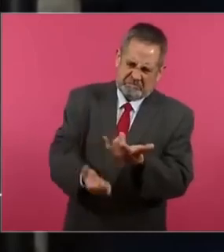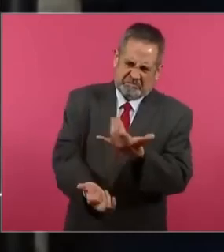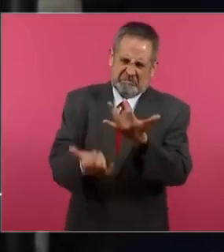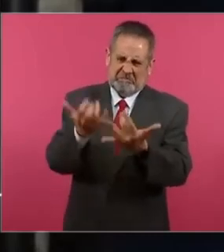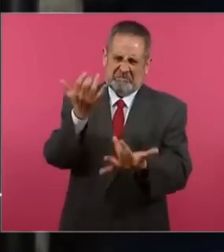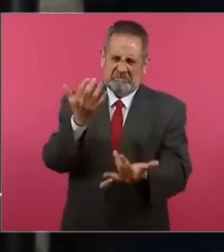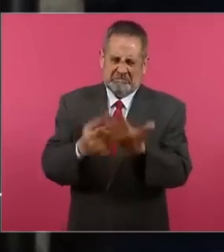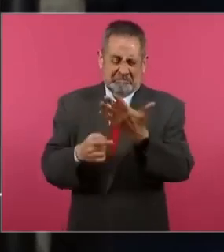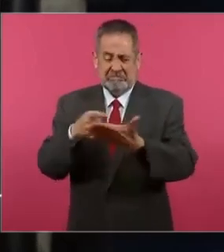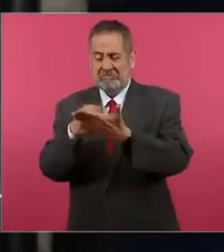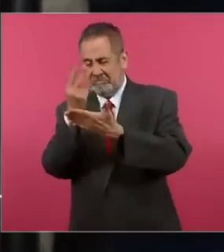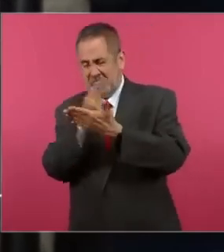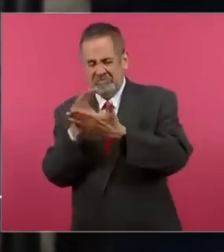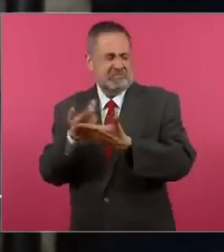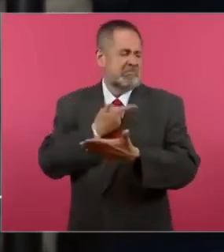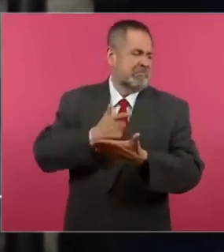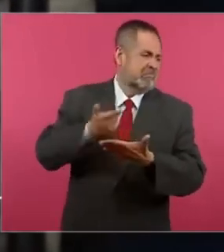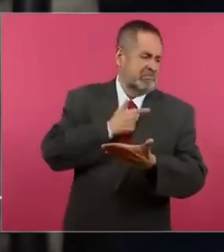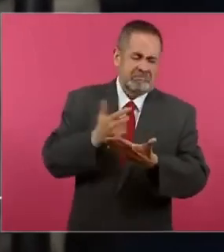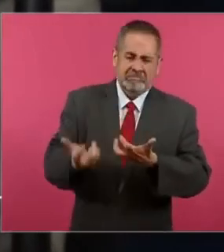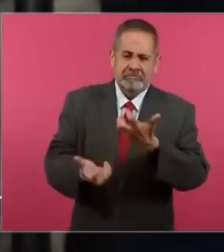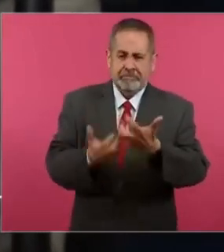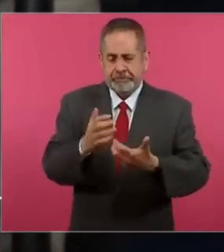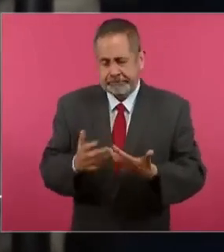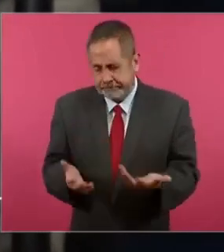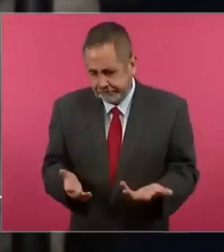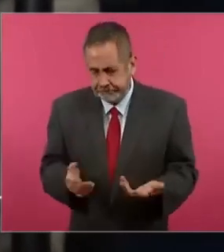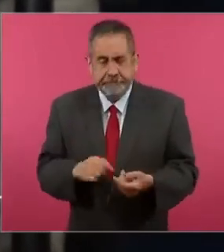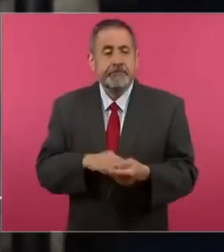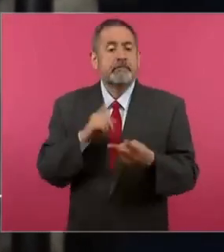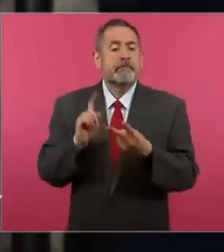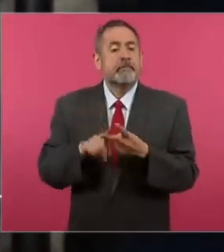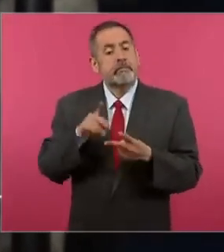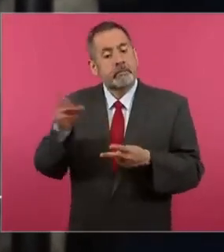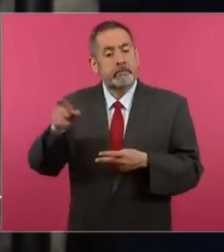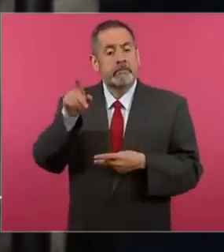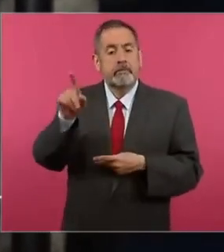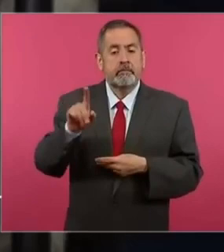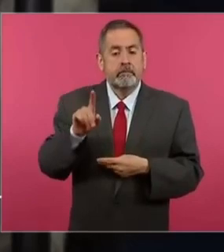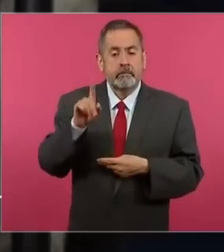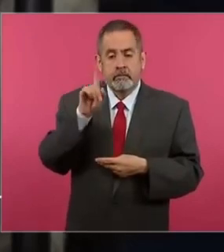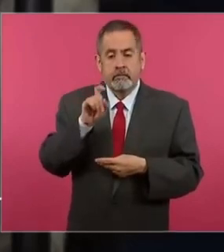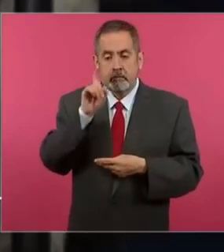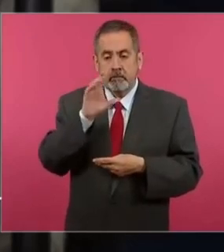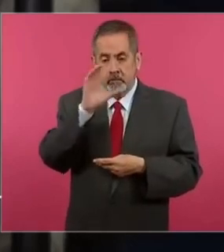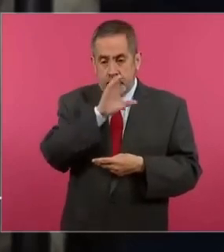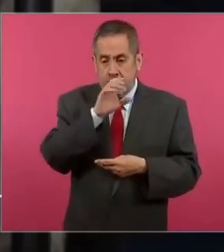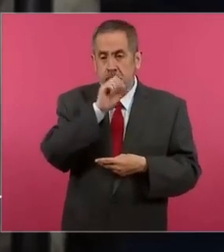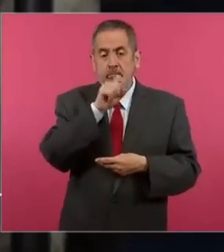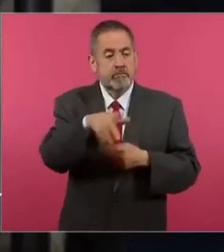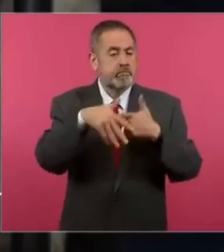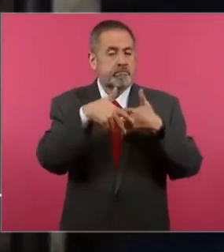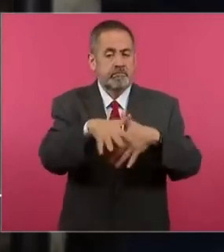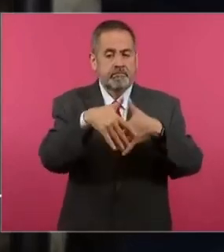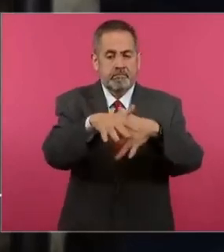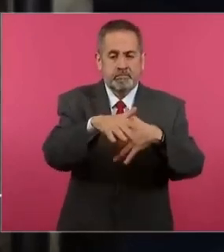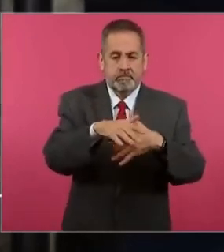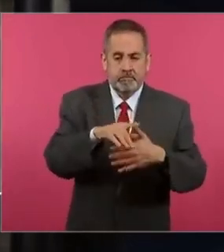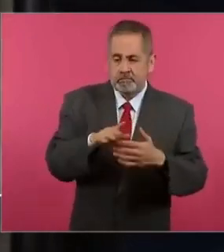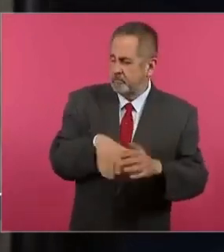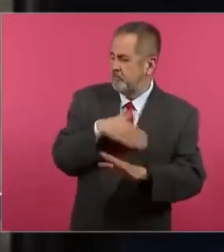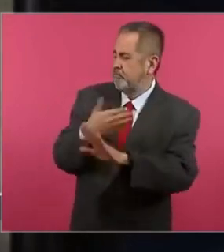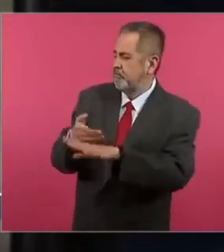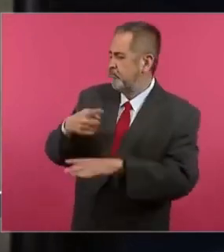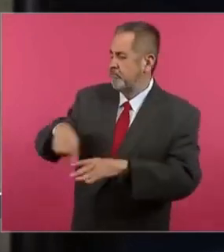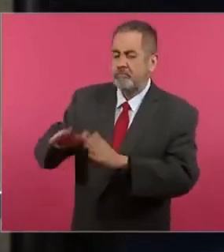que aparecen en estos libros. Por otro lado, en Aguascalientes salen a marchar también en contra de los libros de texto,